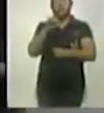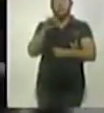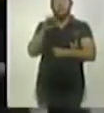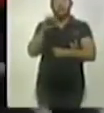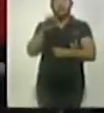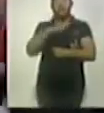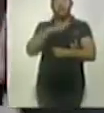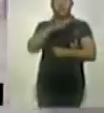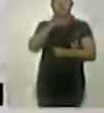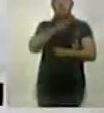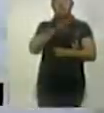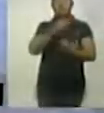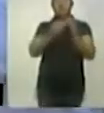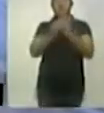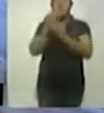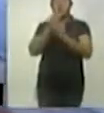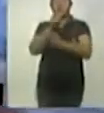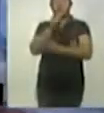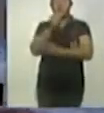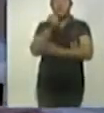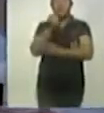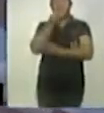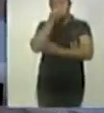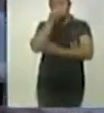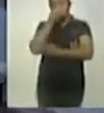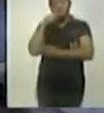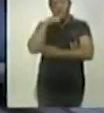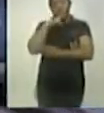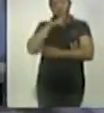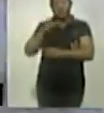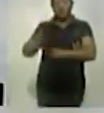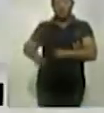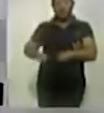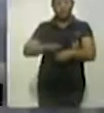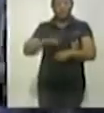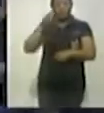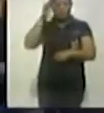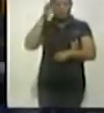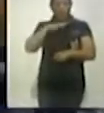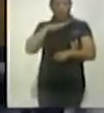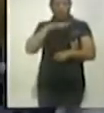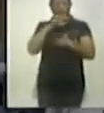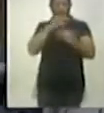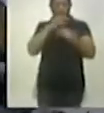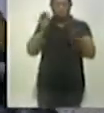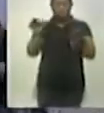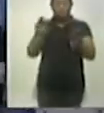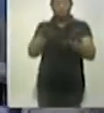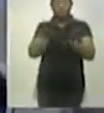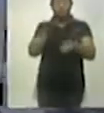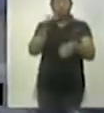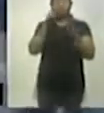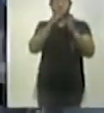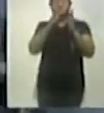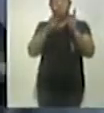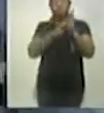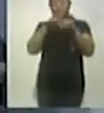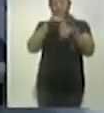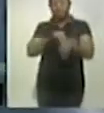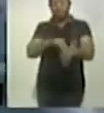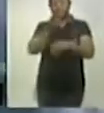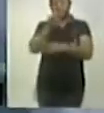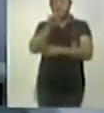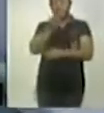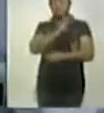con veintinueve minutos. De inmediato, el gobernador Marco Mena instruyó la activación en Tlaxcala de los protocolos de protección civil en los sesenta